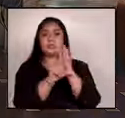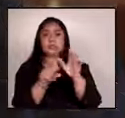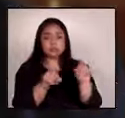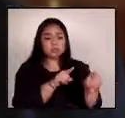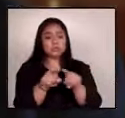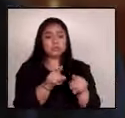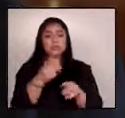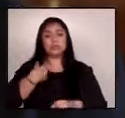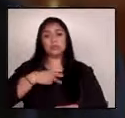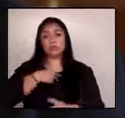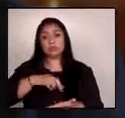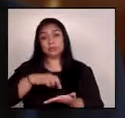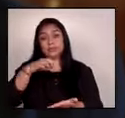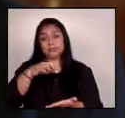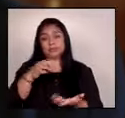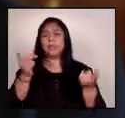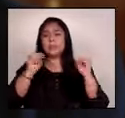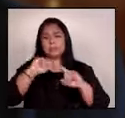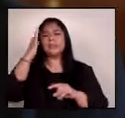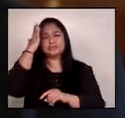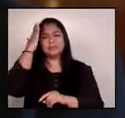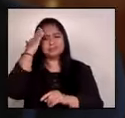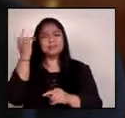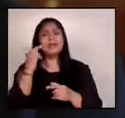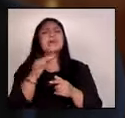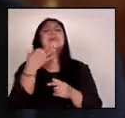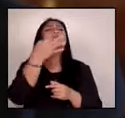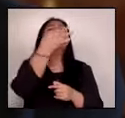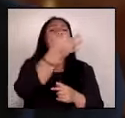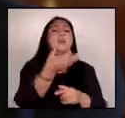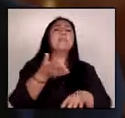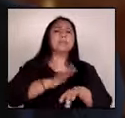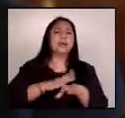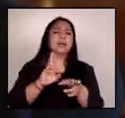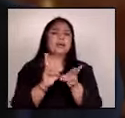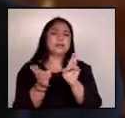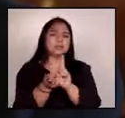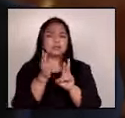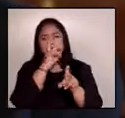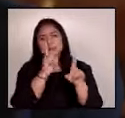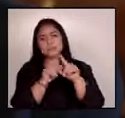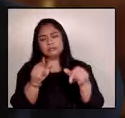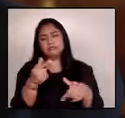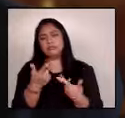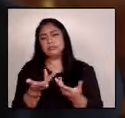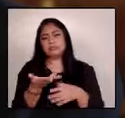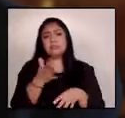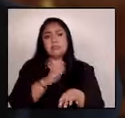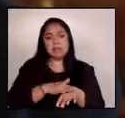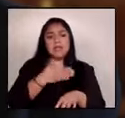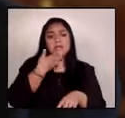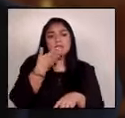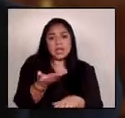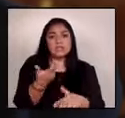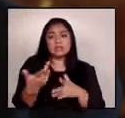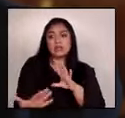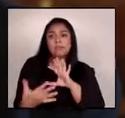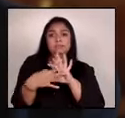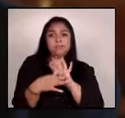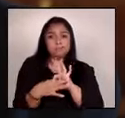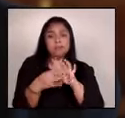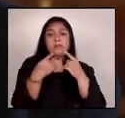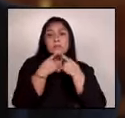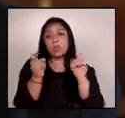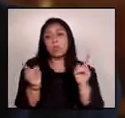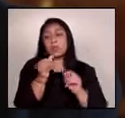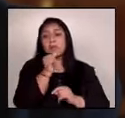Pero sé que veremos más reformas en el futuro, incluyendo reformas que faciliten el establecimiento de alianzas público